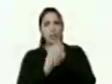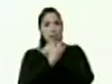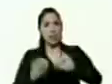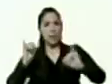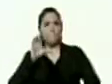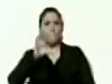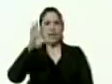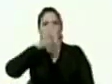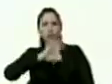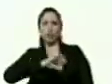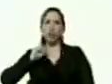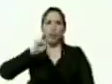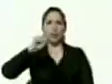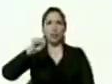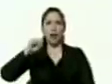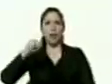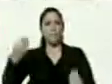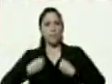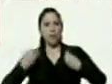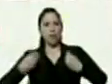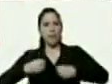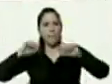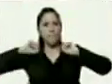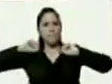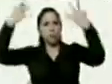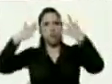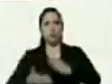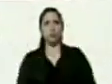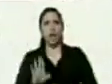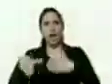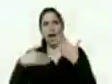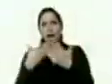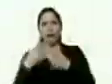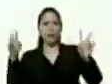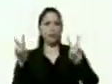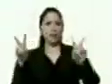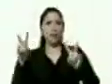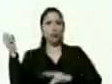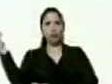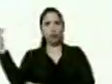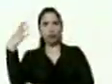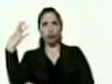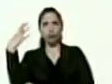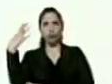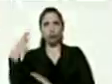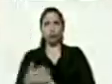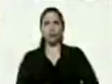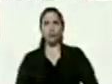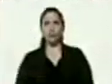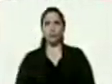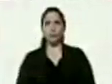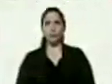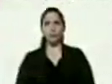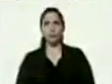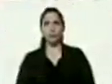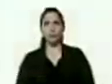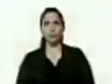independencia y patria socialista el sol de Venezuela nace en el exequivo